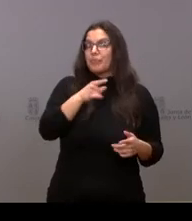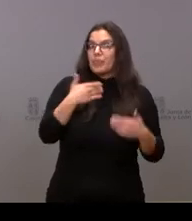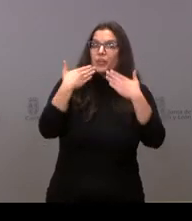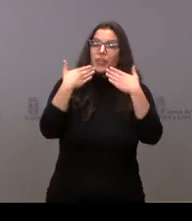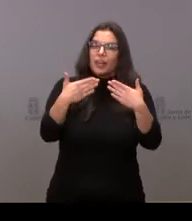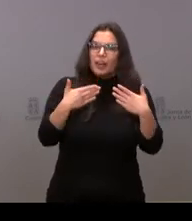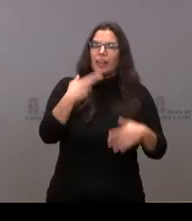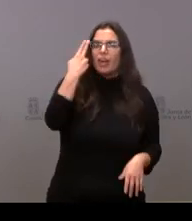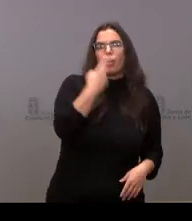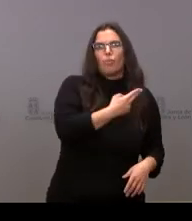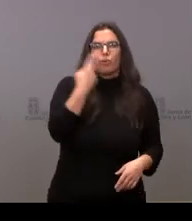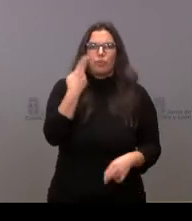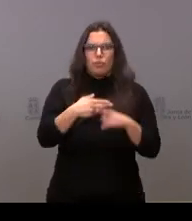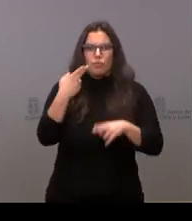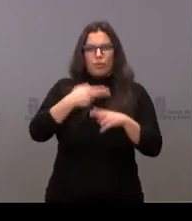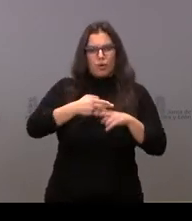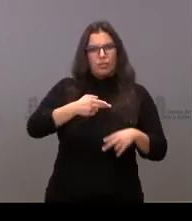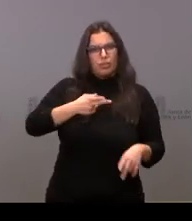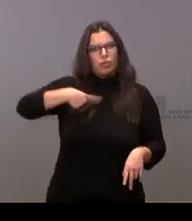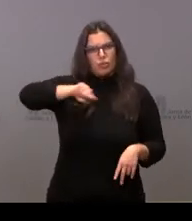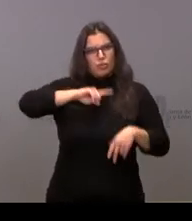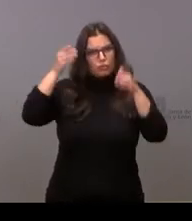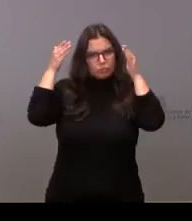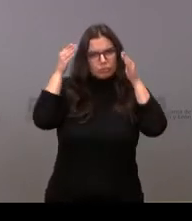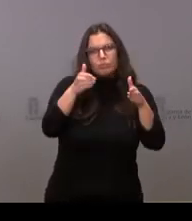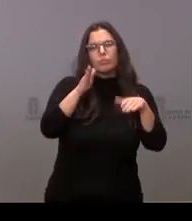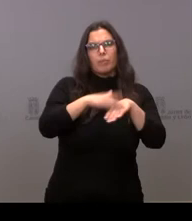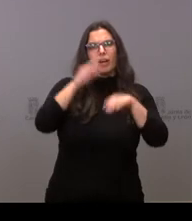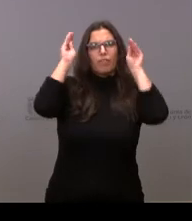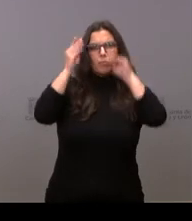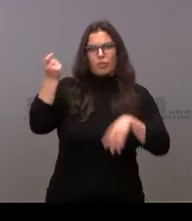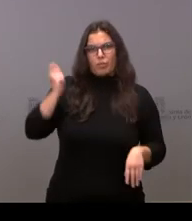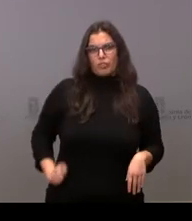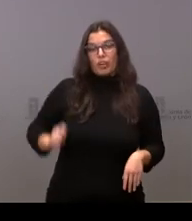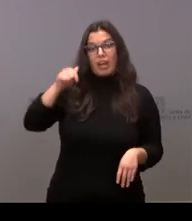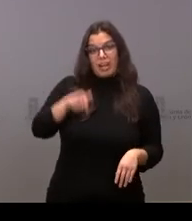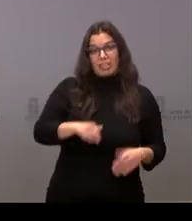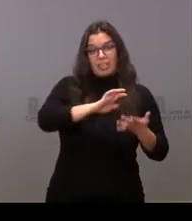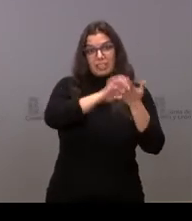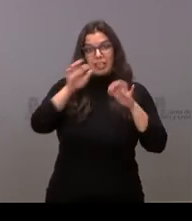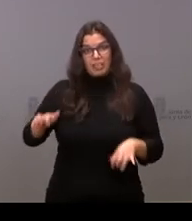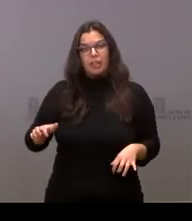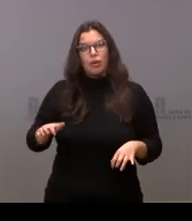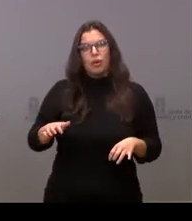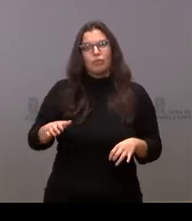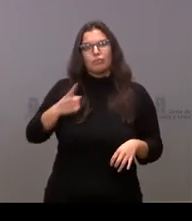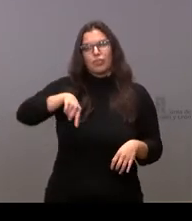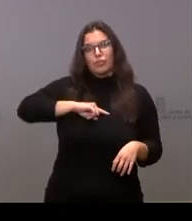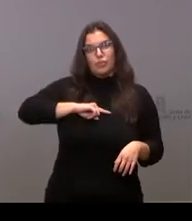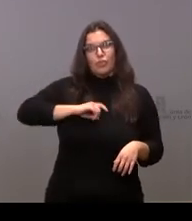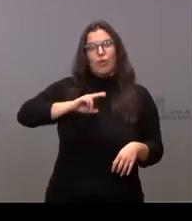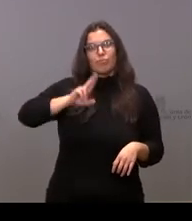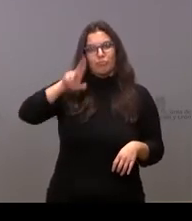compromiso político que tenemos con la formación profesional. En Castilla y León nos estamos ganando ser líderes de la